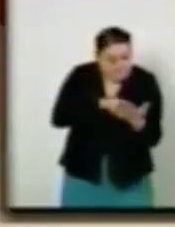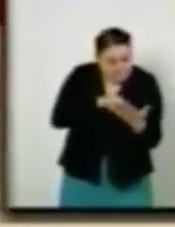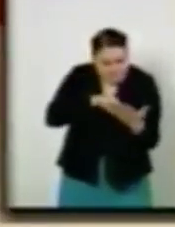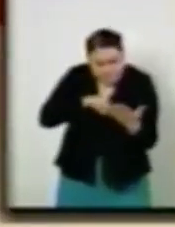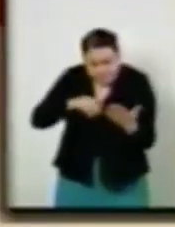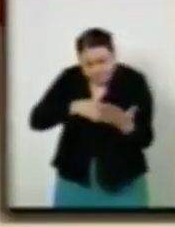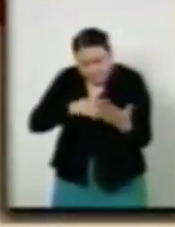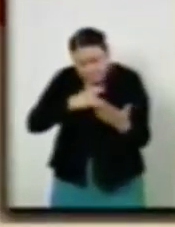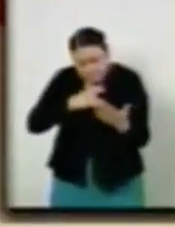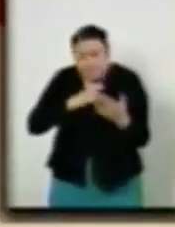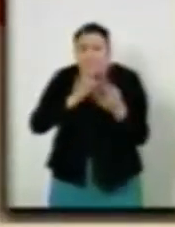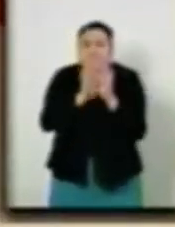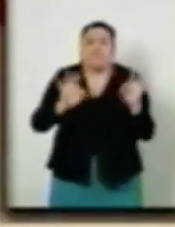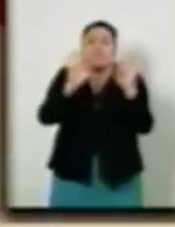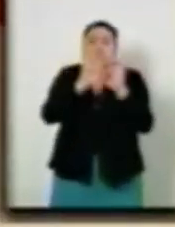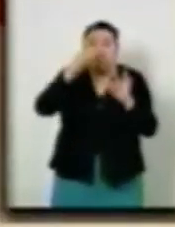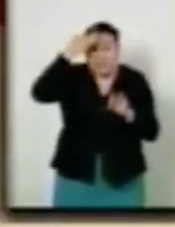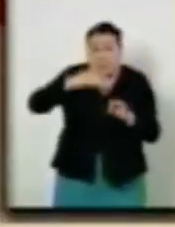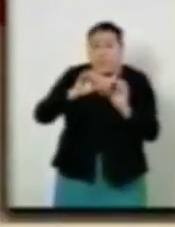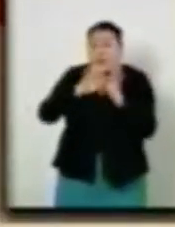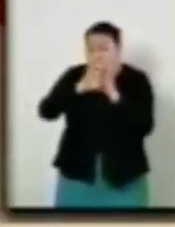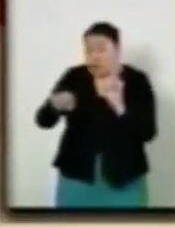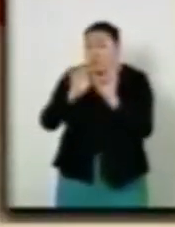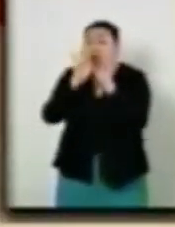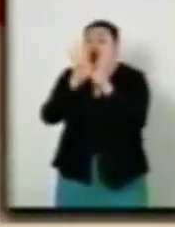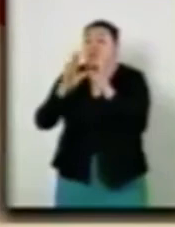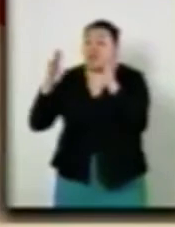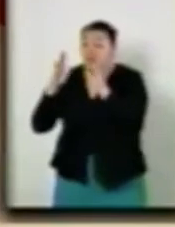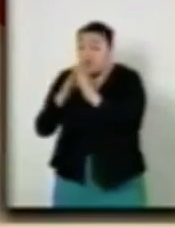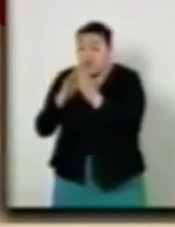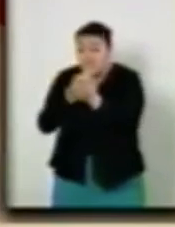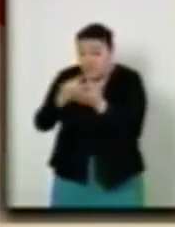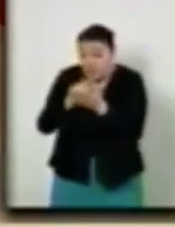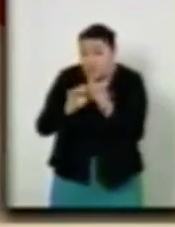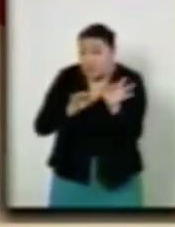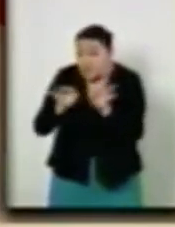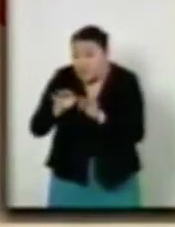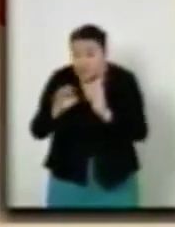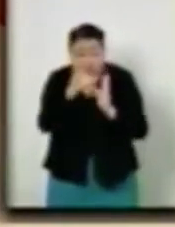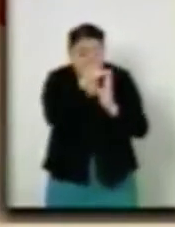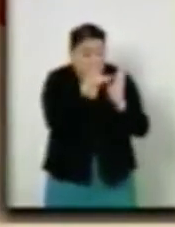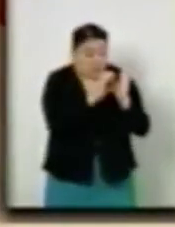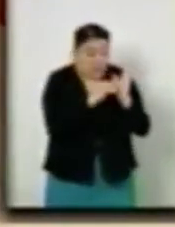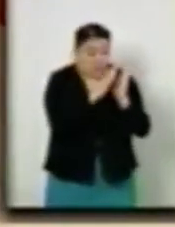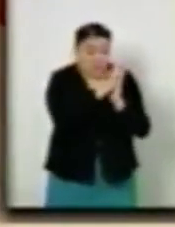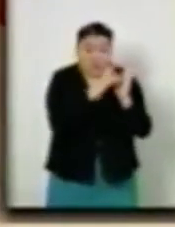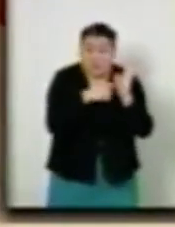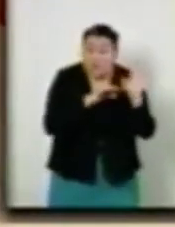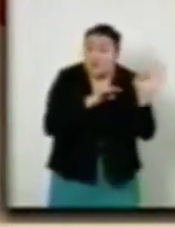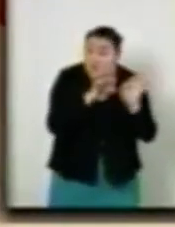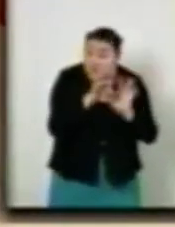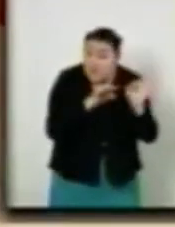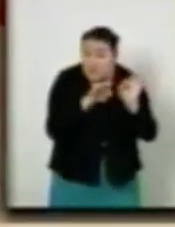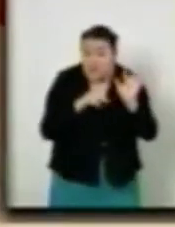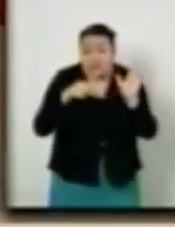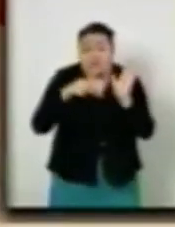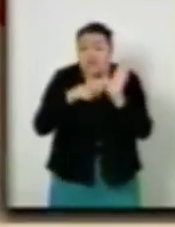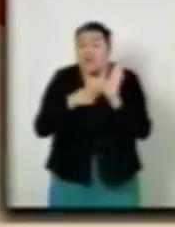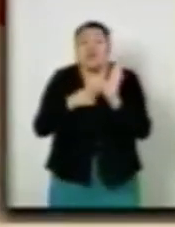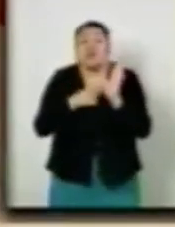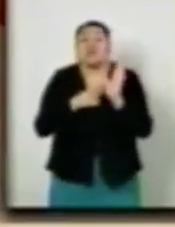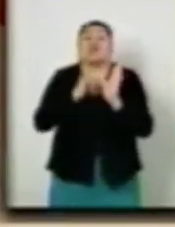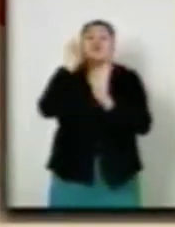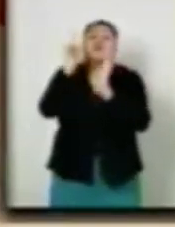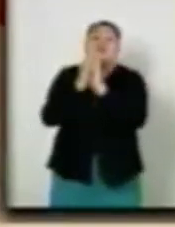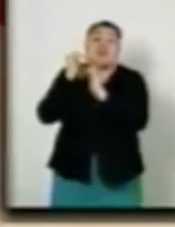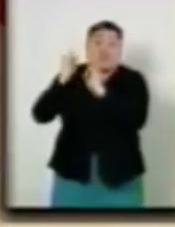es de destacar el hecho de que, en caso de que los trabajadores del hogar, varios preceptos constitucionales del orden laboral no son rendados en la